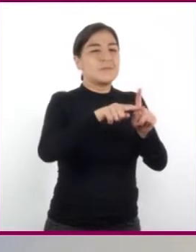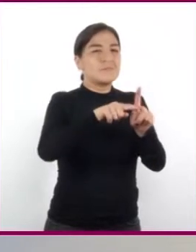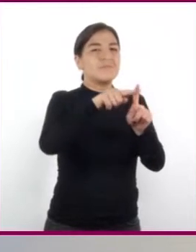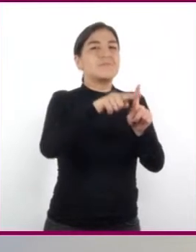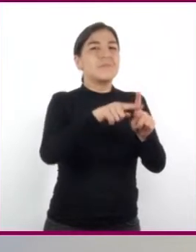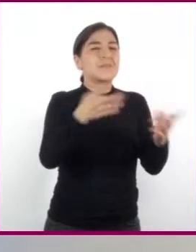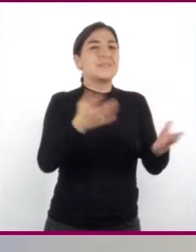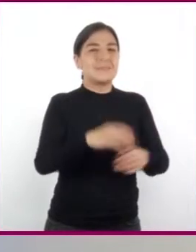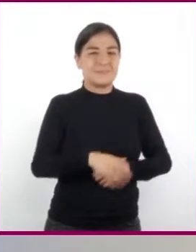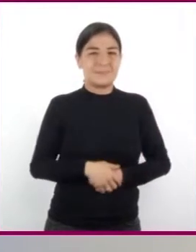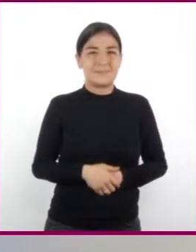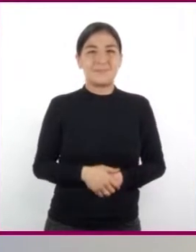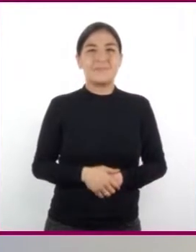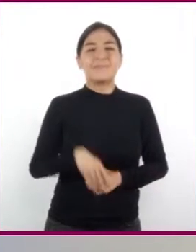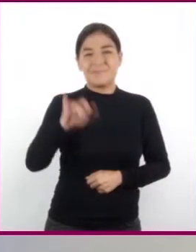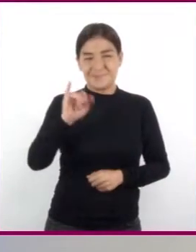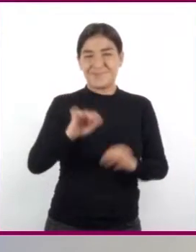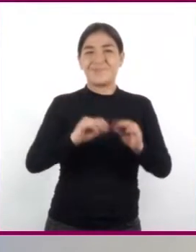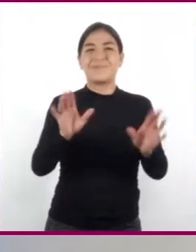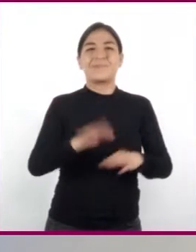Por supuesto.